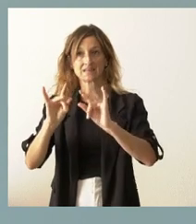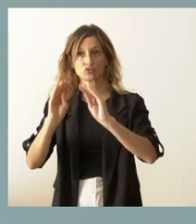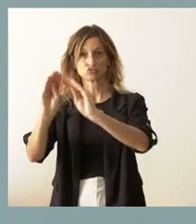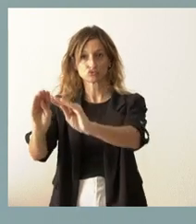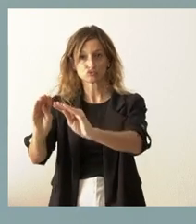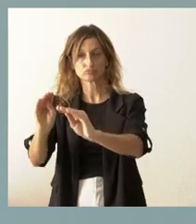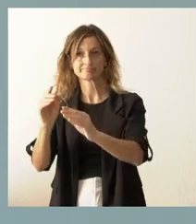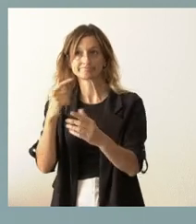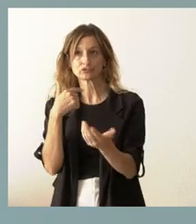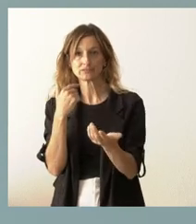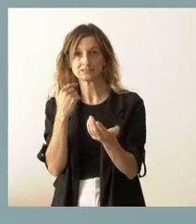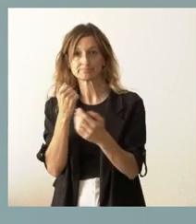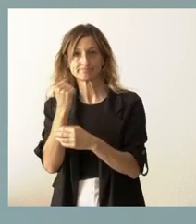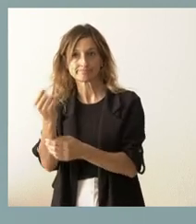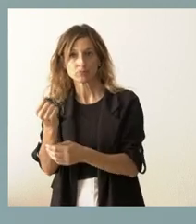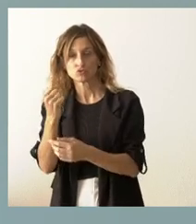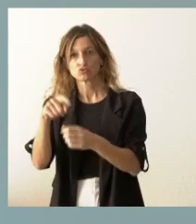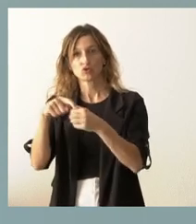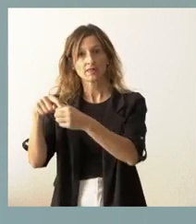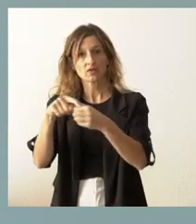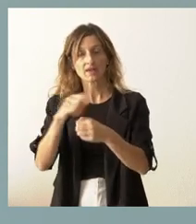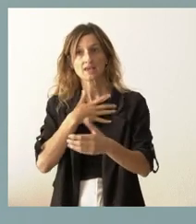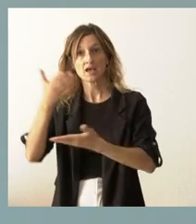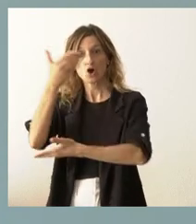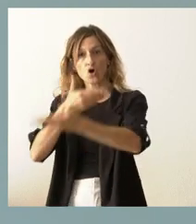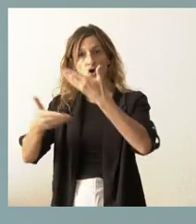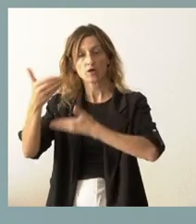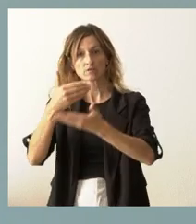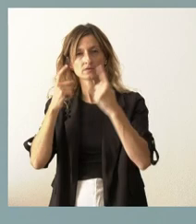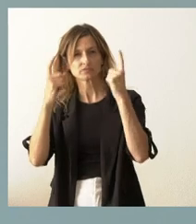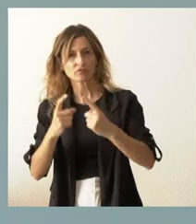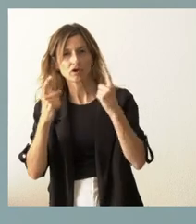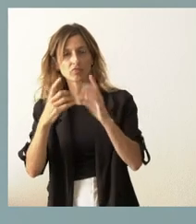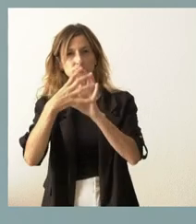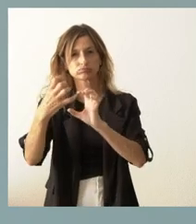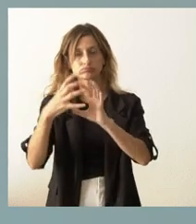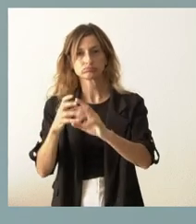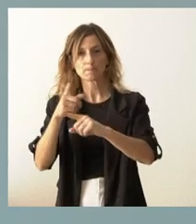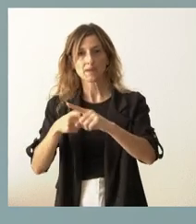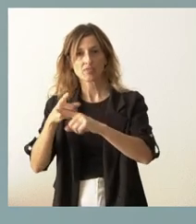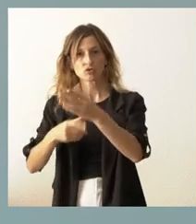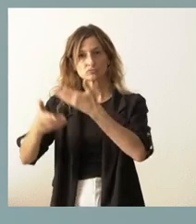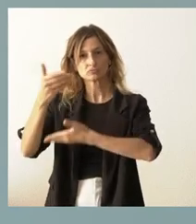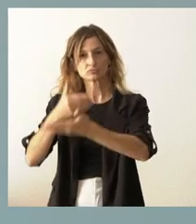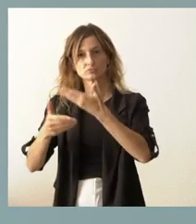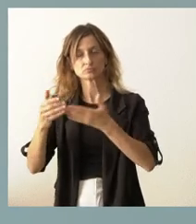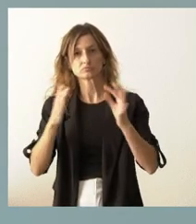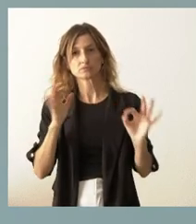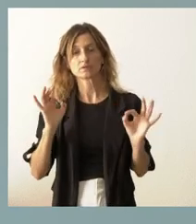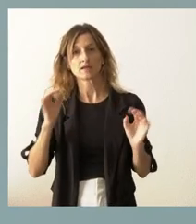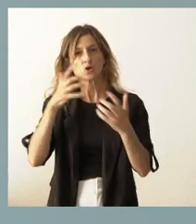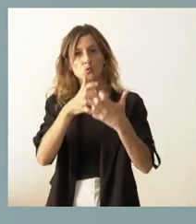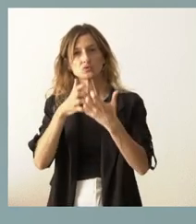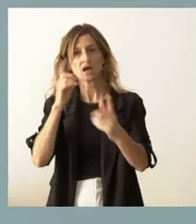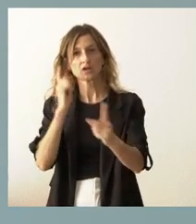toda nuestra solidaridad, que han insistido en la necesidad de coordinar todos los esfuerzos y todos los medios para luchar